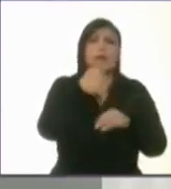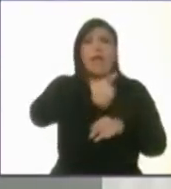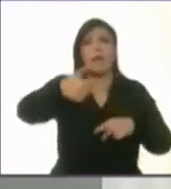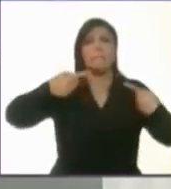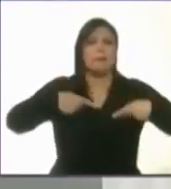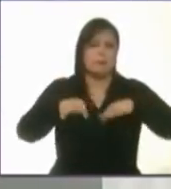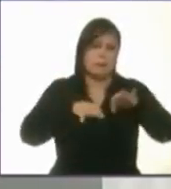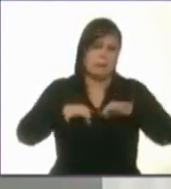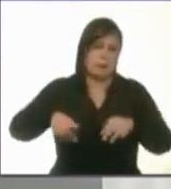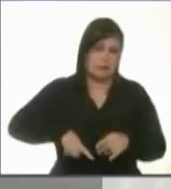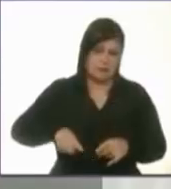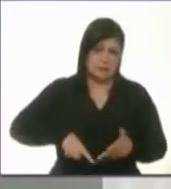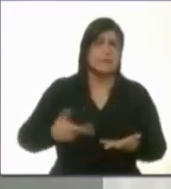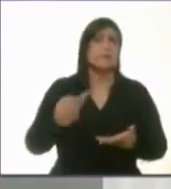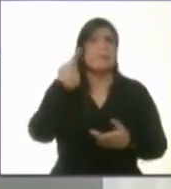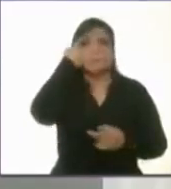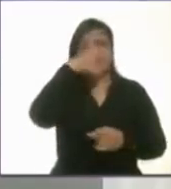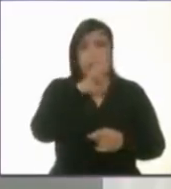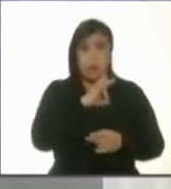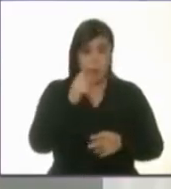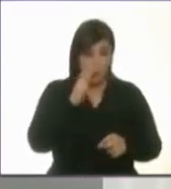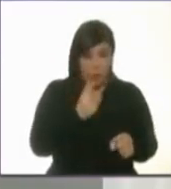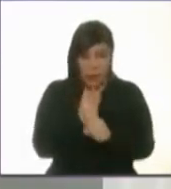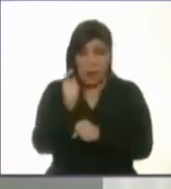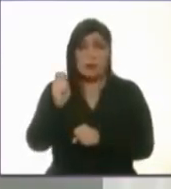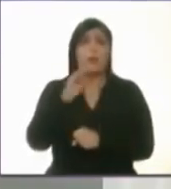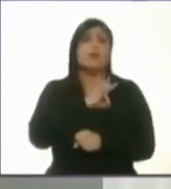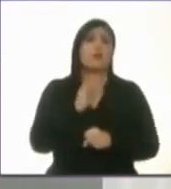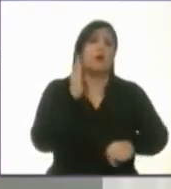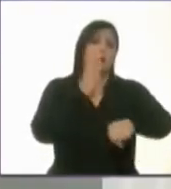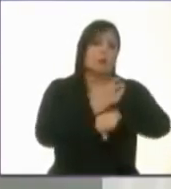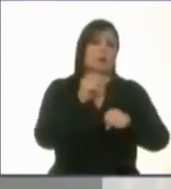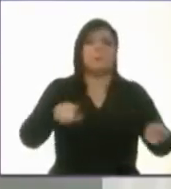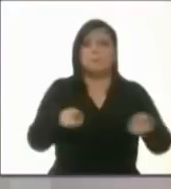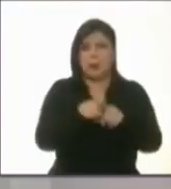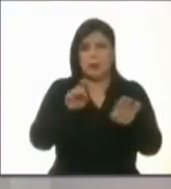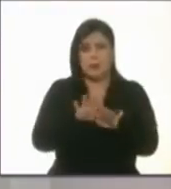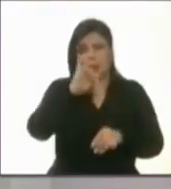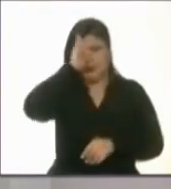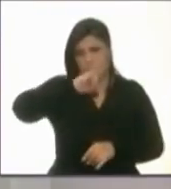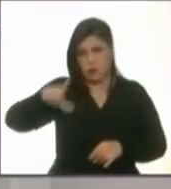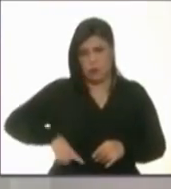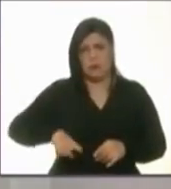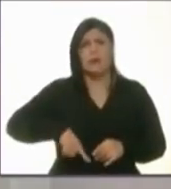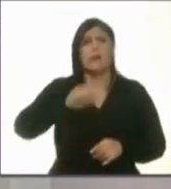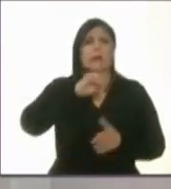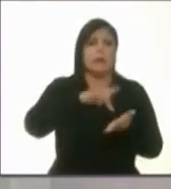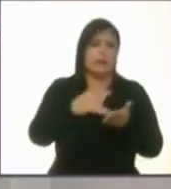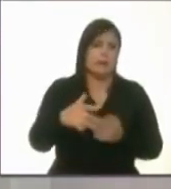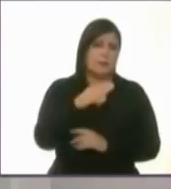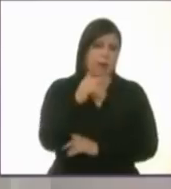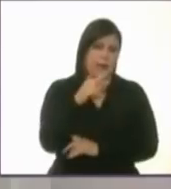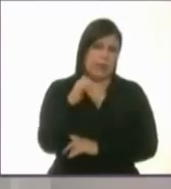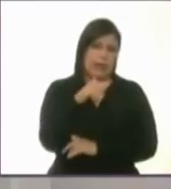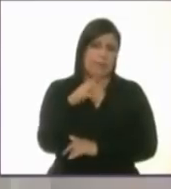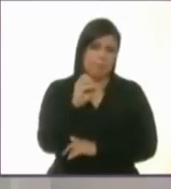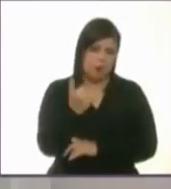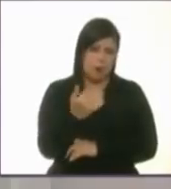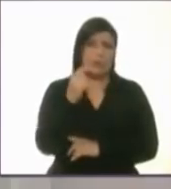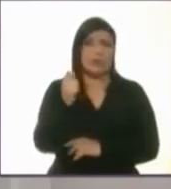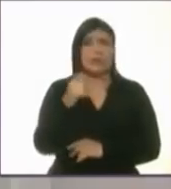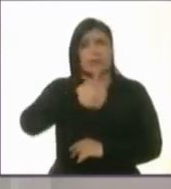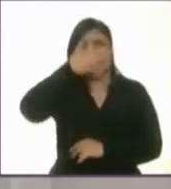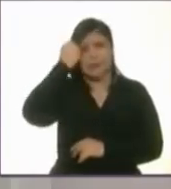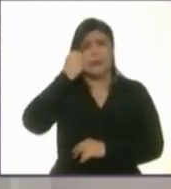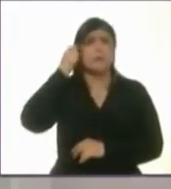públicos, para que incluso puedan castigar al jefe de gobierno. Gracias. Muchísimas gracias, candidata Mariana Boy. Candidata